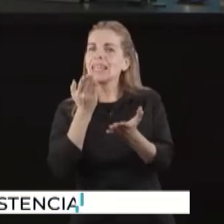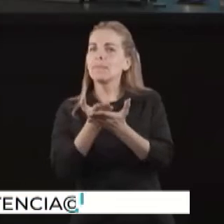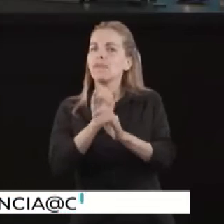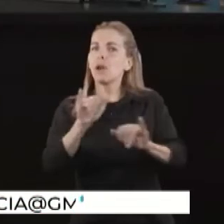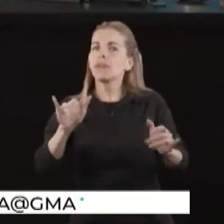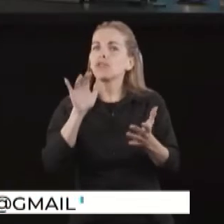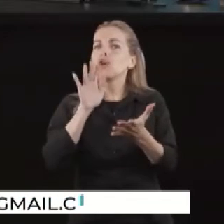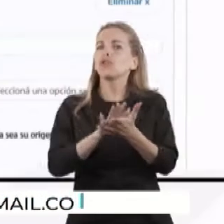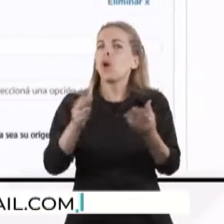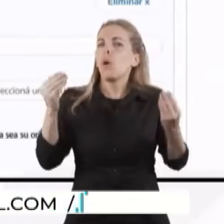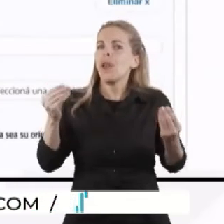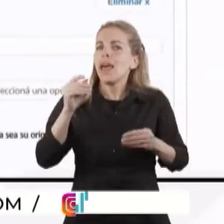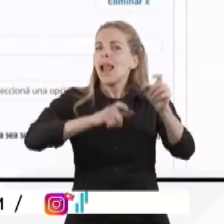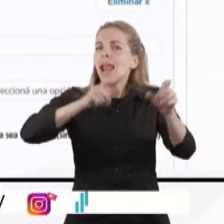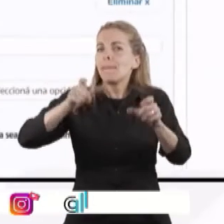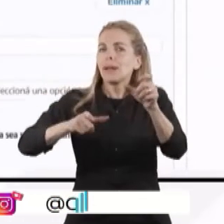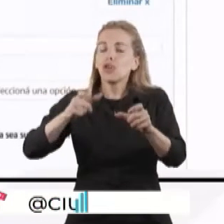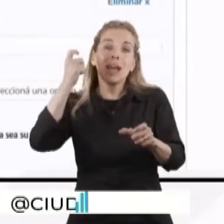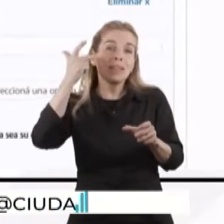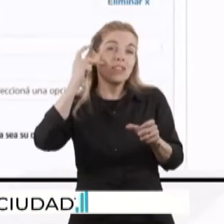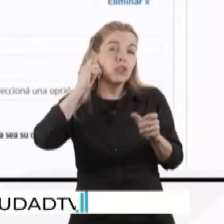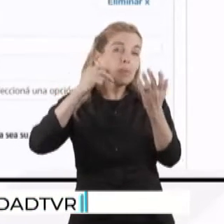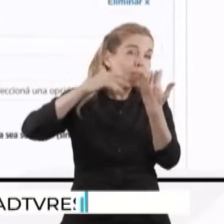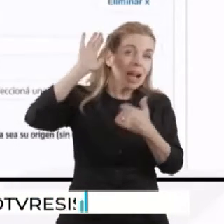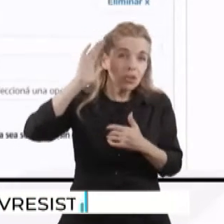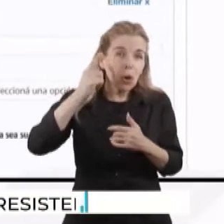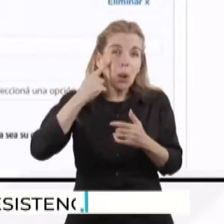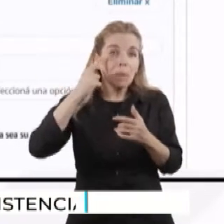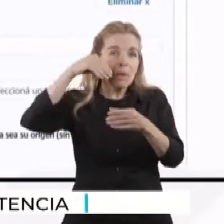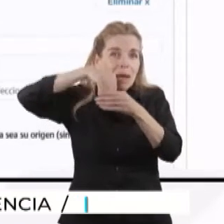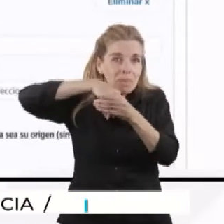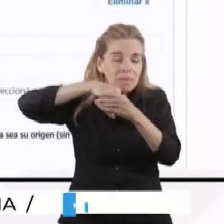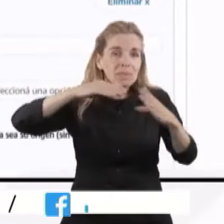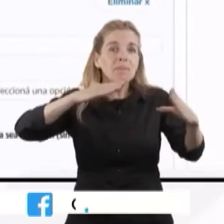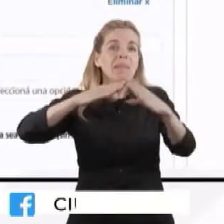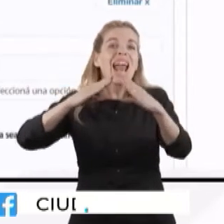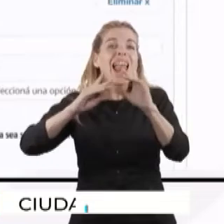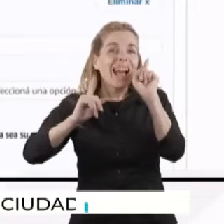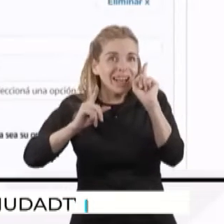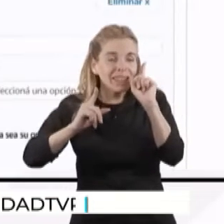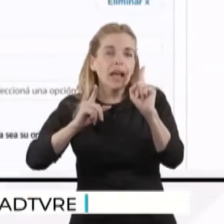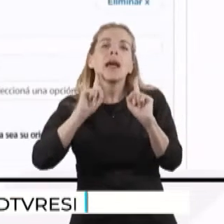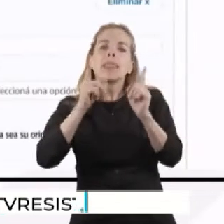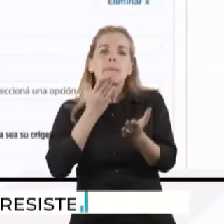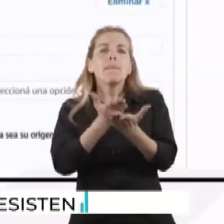Del grupo conviviente mayor de 18 años se va a solicitar los datos que también